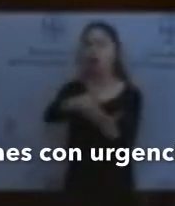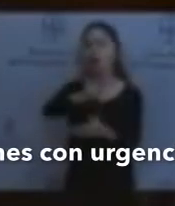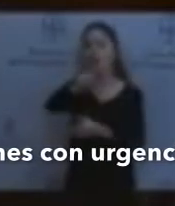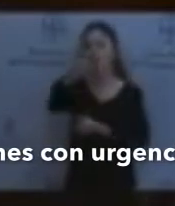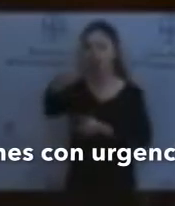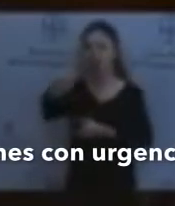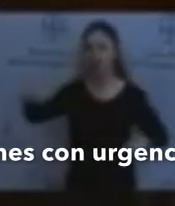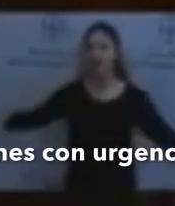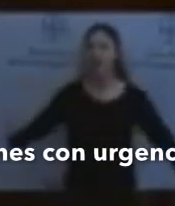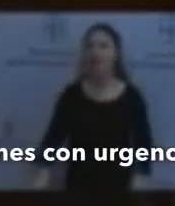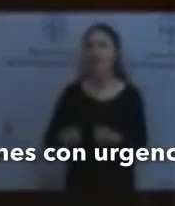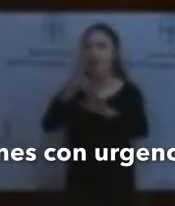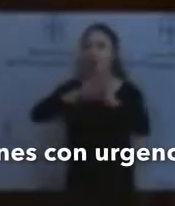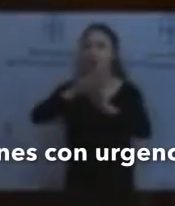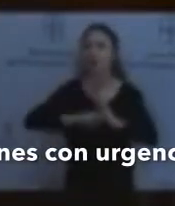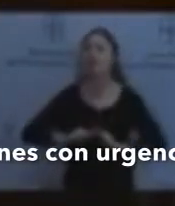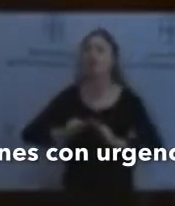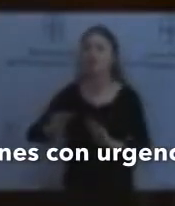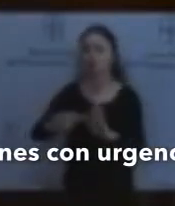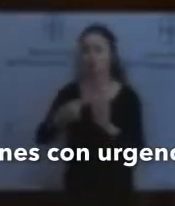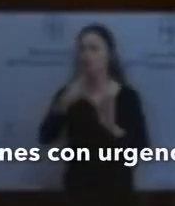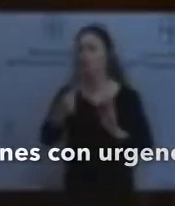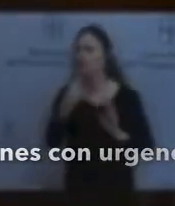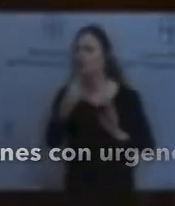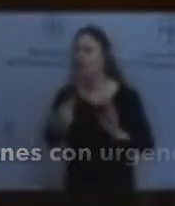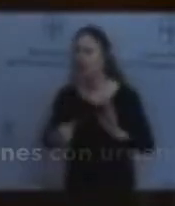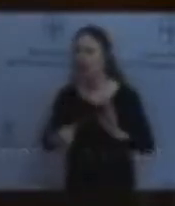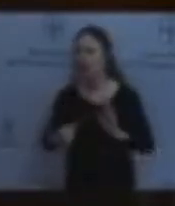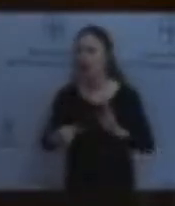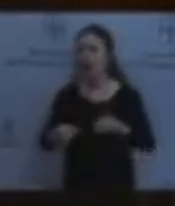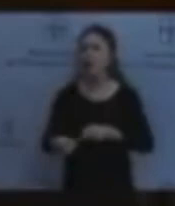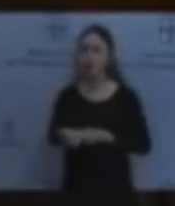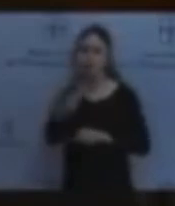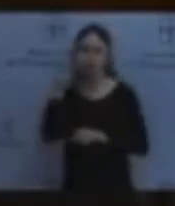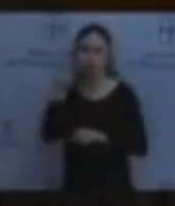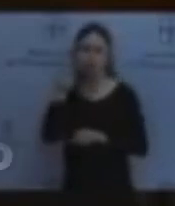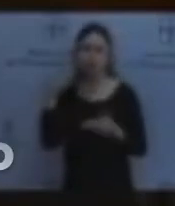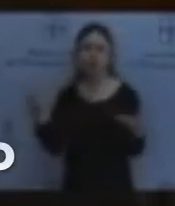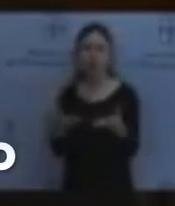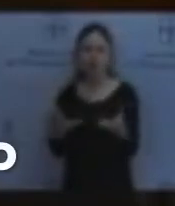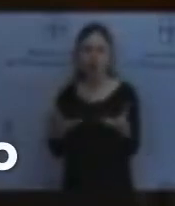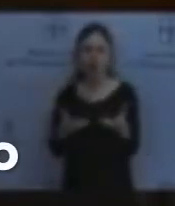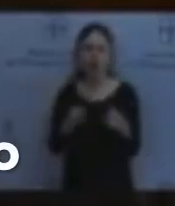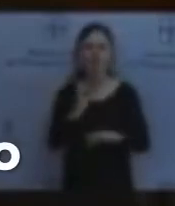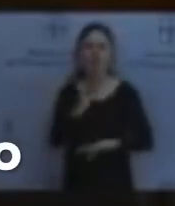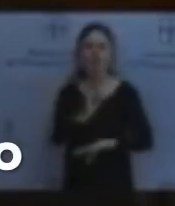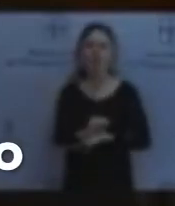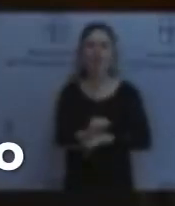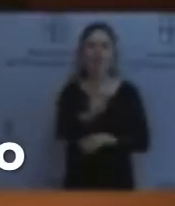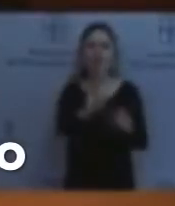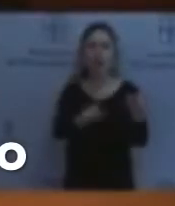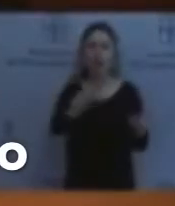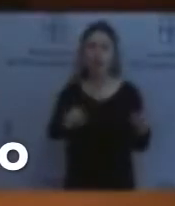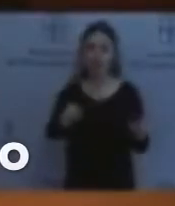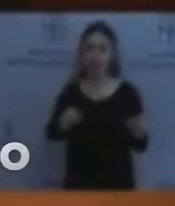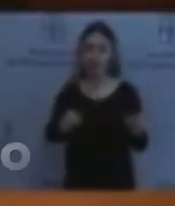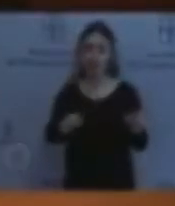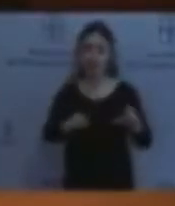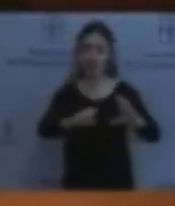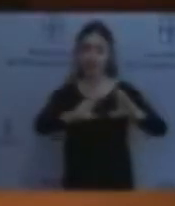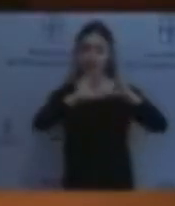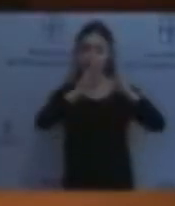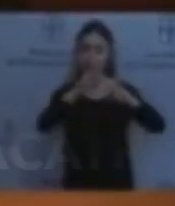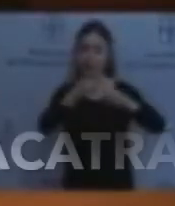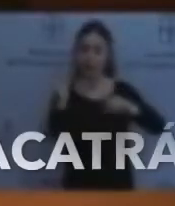que había que suprimir con carácter de urgencia toda esa financiación a los partidos. Una cosa está clara, es predicar y otra desde luego dar